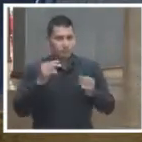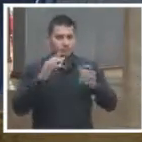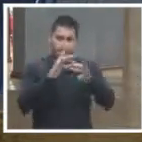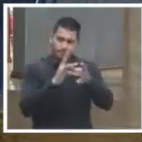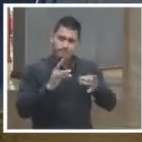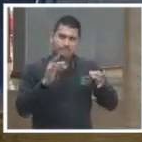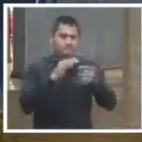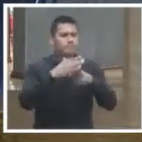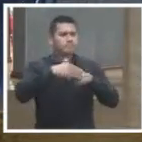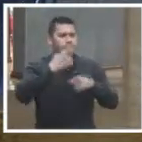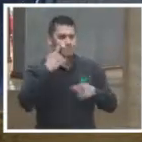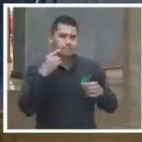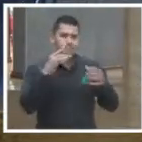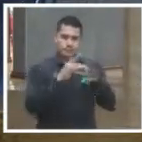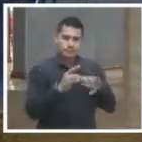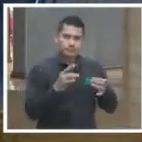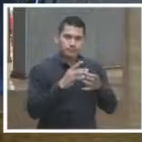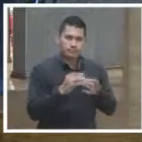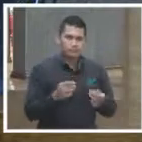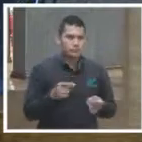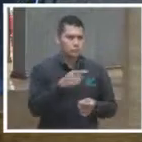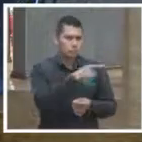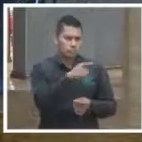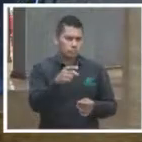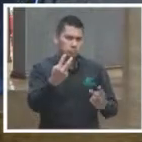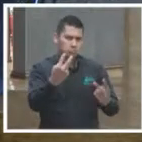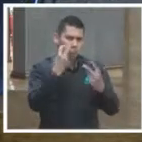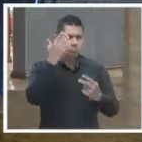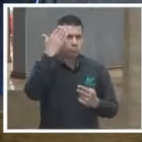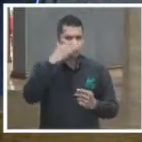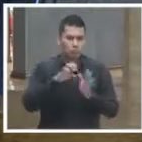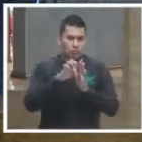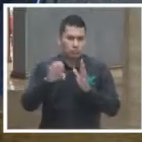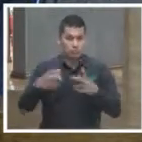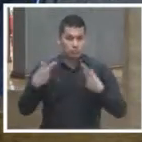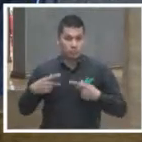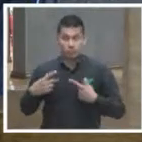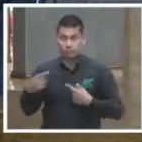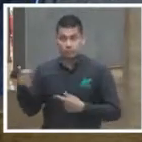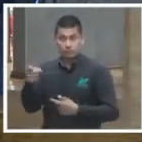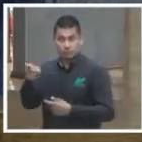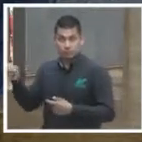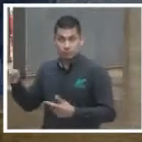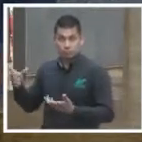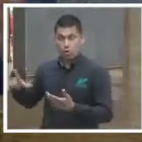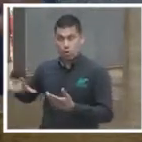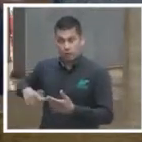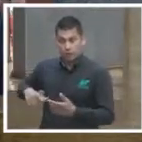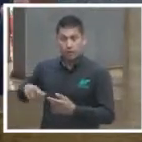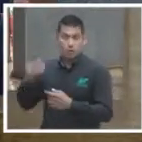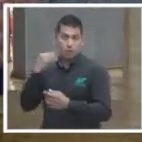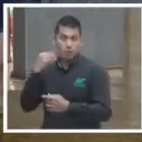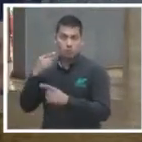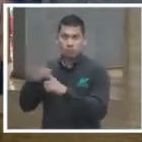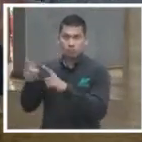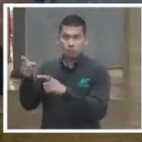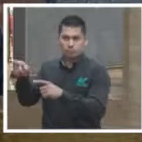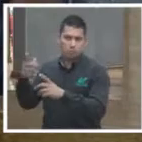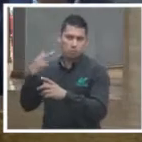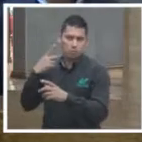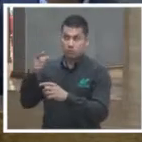de que muchas de las decisiones que toma un servidor público, no son entre opciones